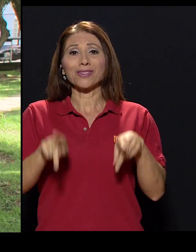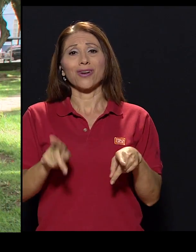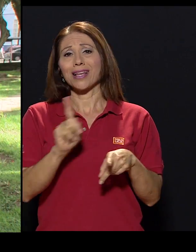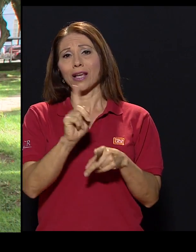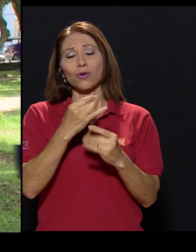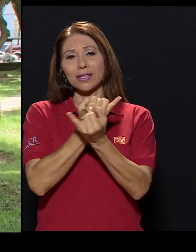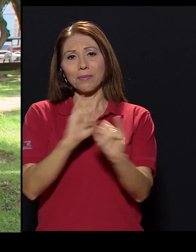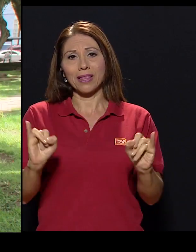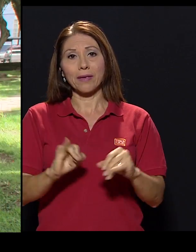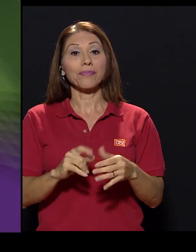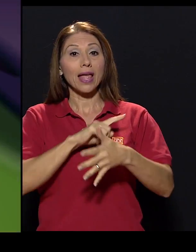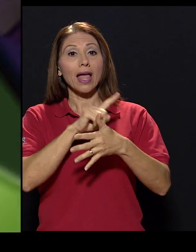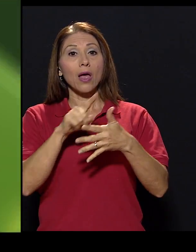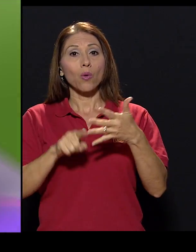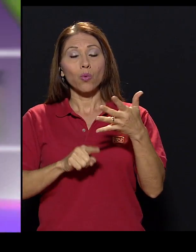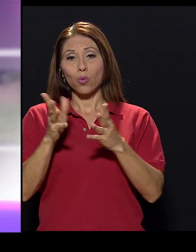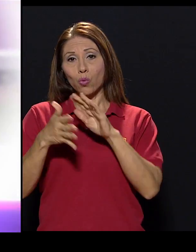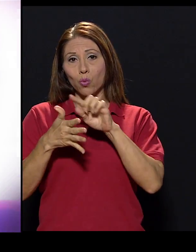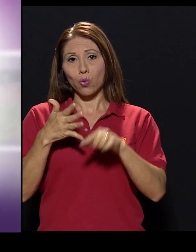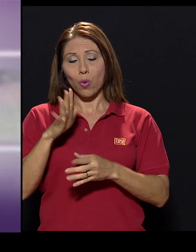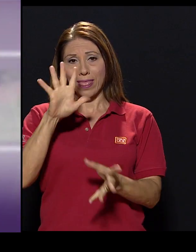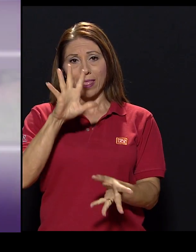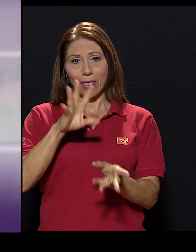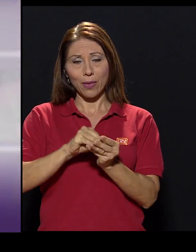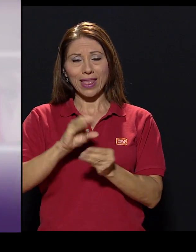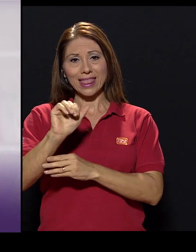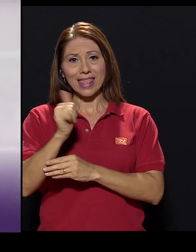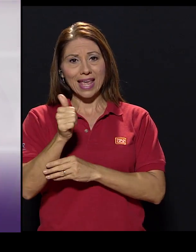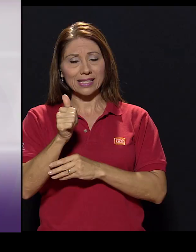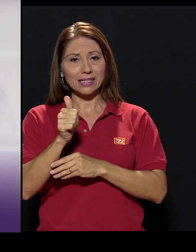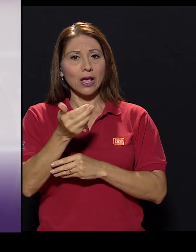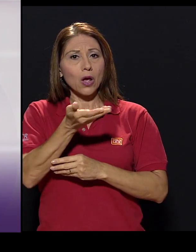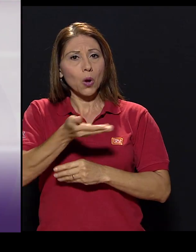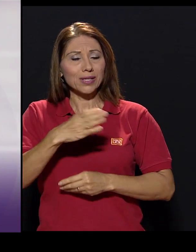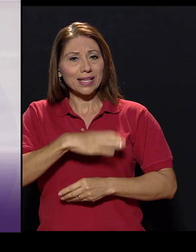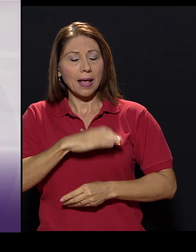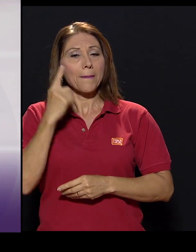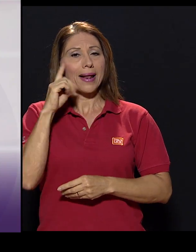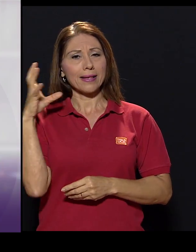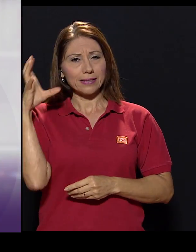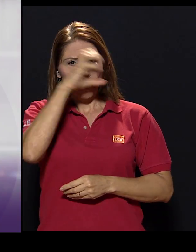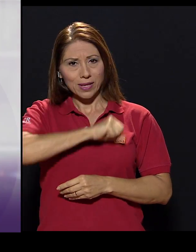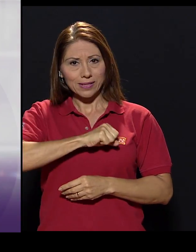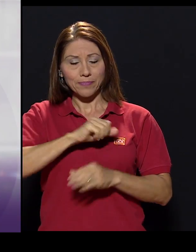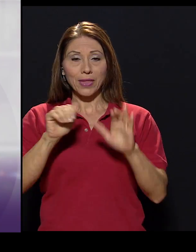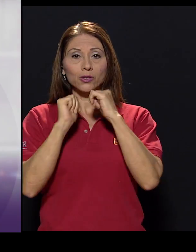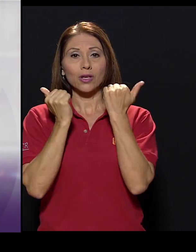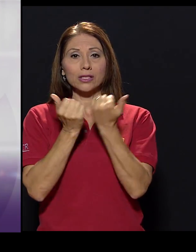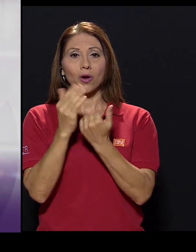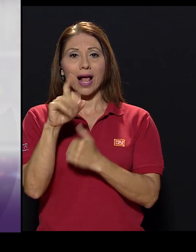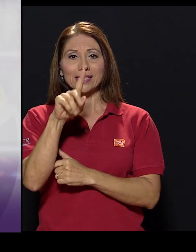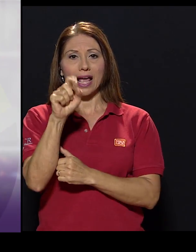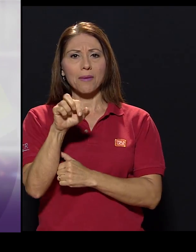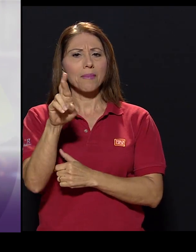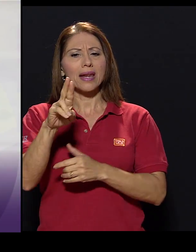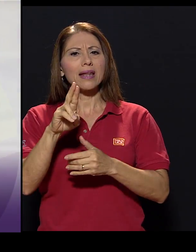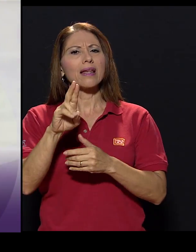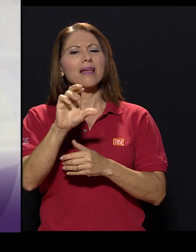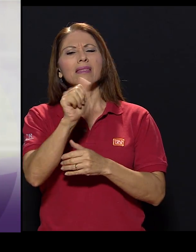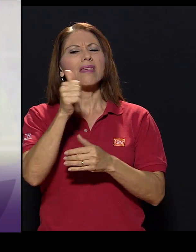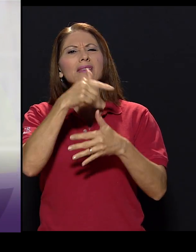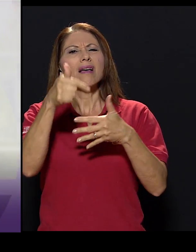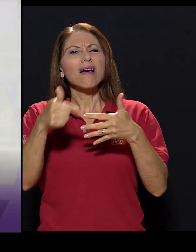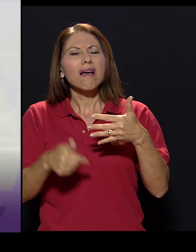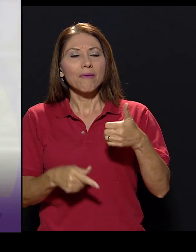dependencia o de la independencia. Existen 10 signos de alerta que pueden indicar la aparición de algún tipo de demencia. Según la Asociación de